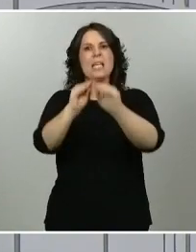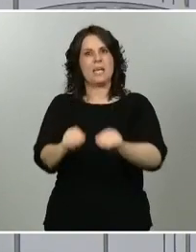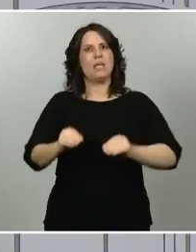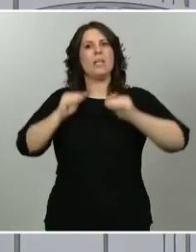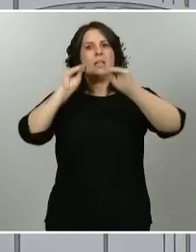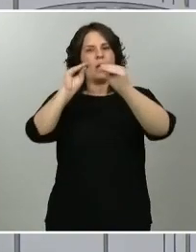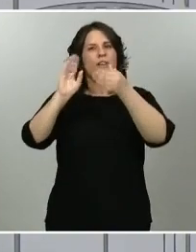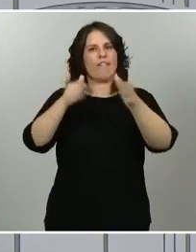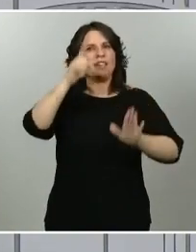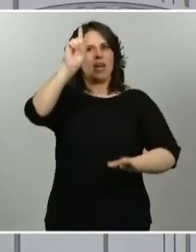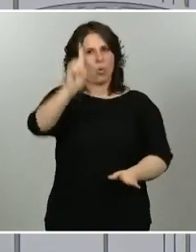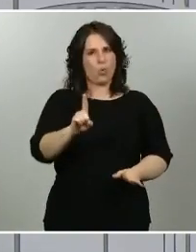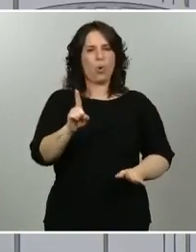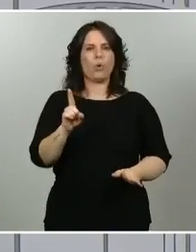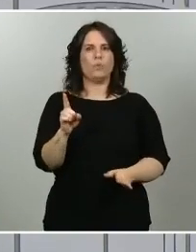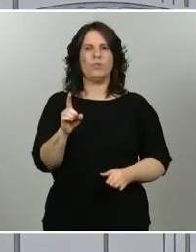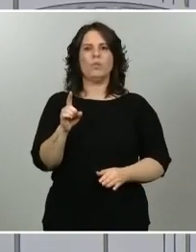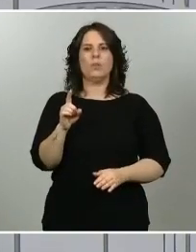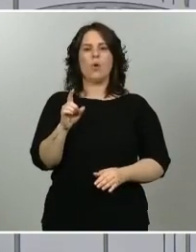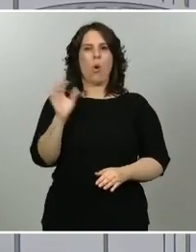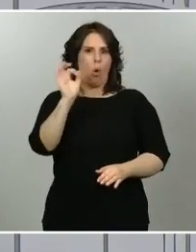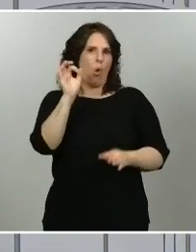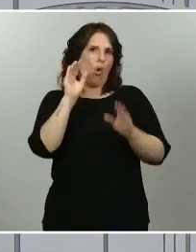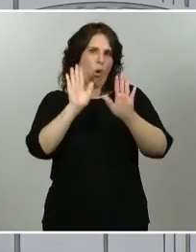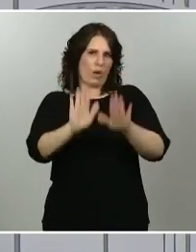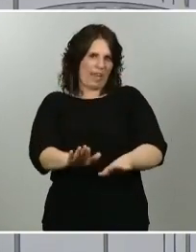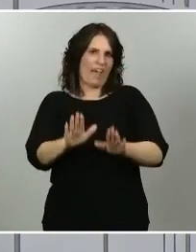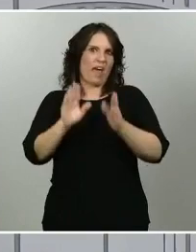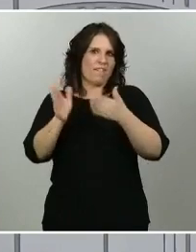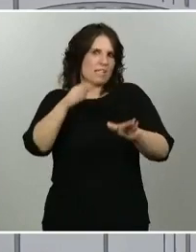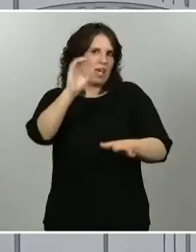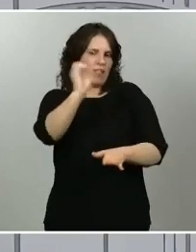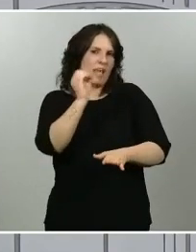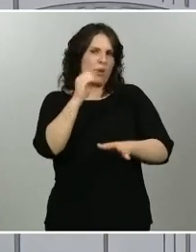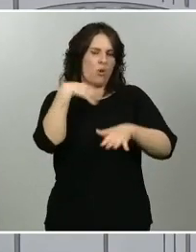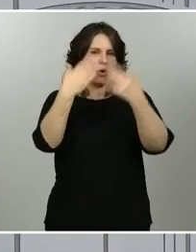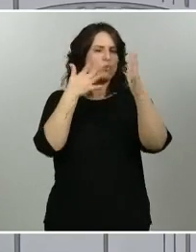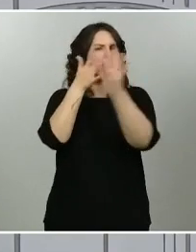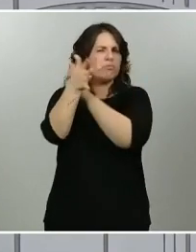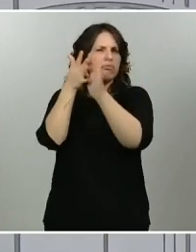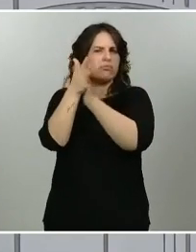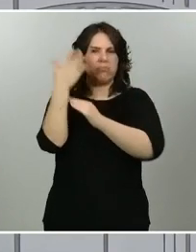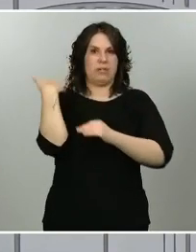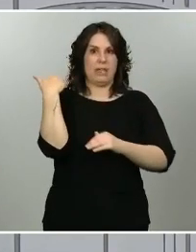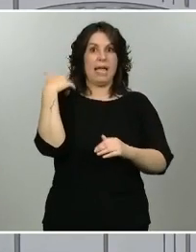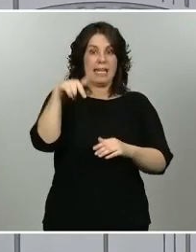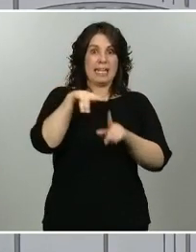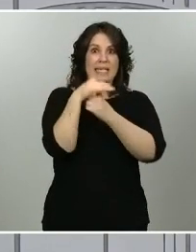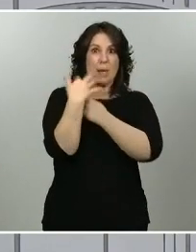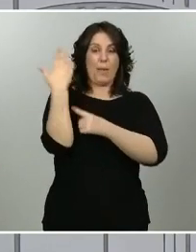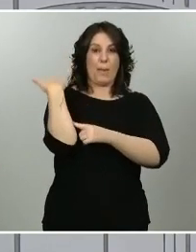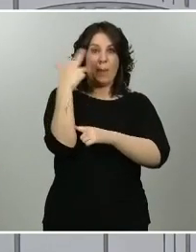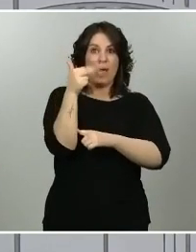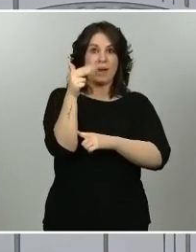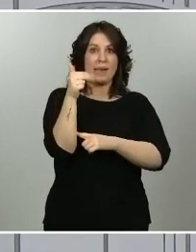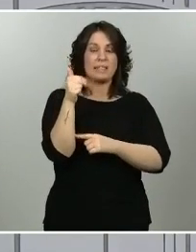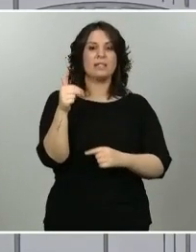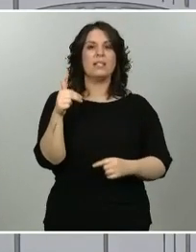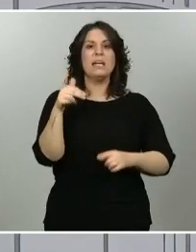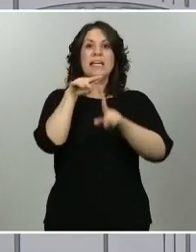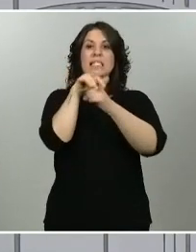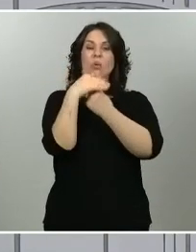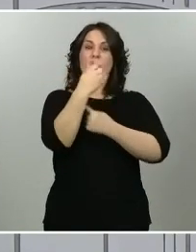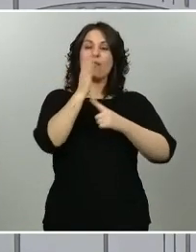lo cierto es que con Castilla-La Mancha la situación epidemiológica aparente con los datos iniciales